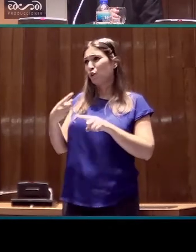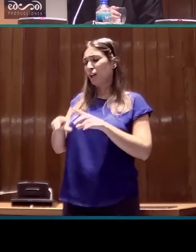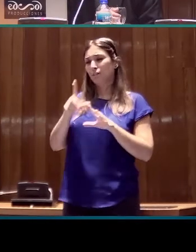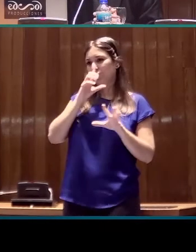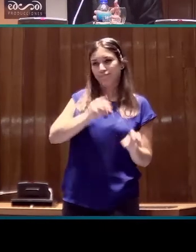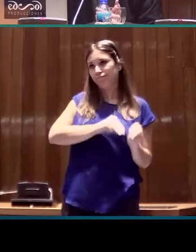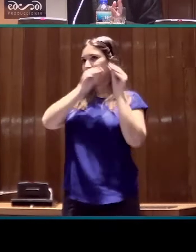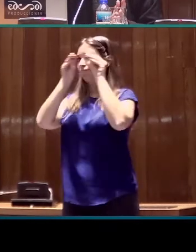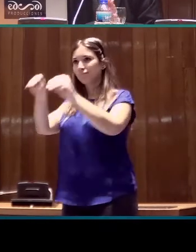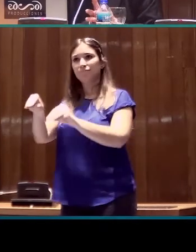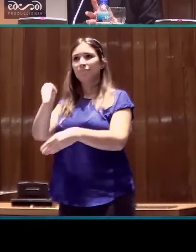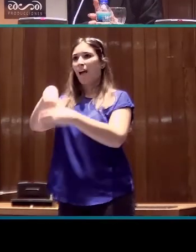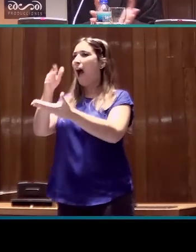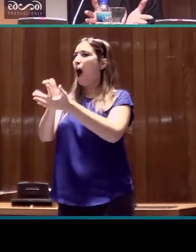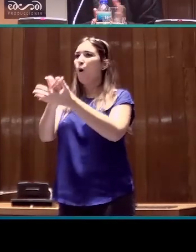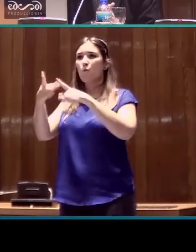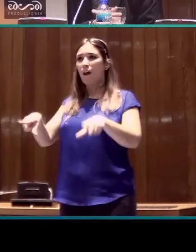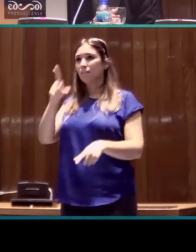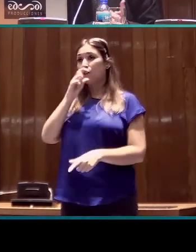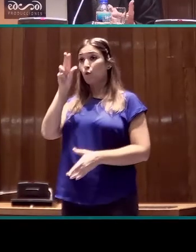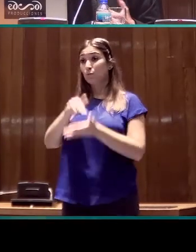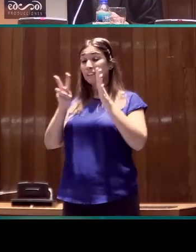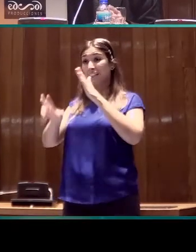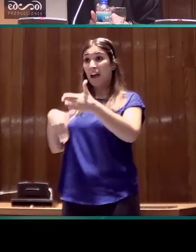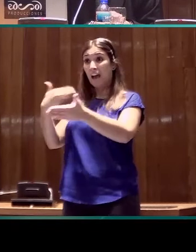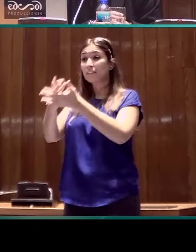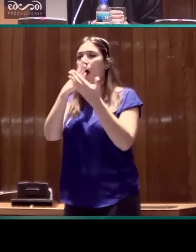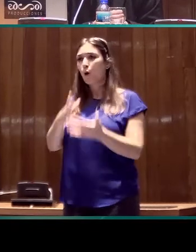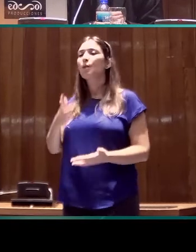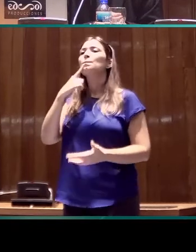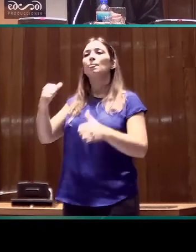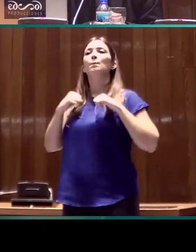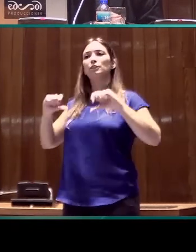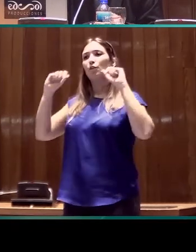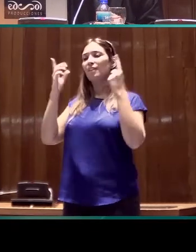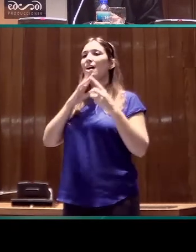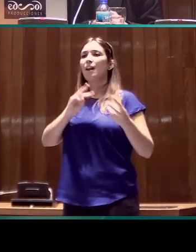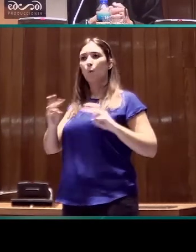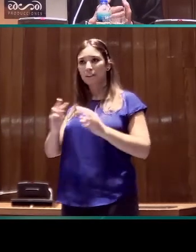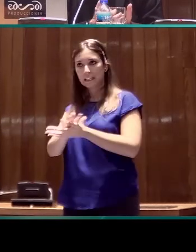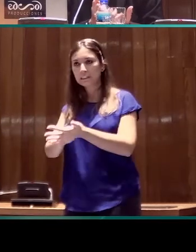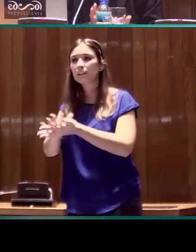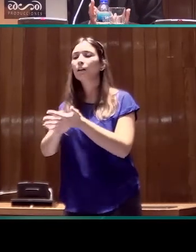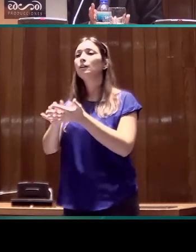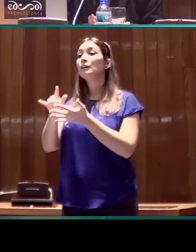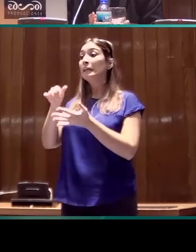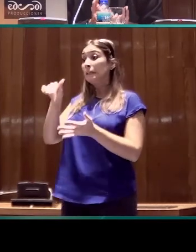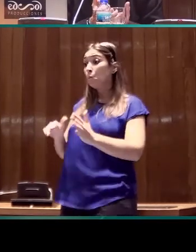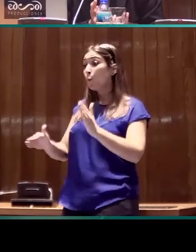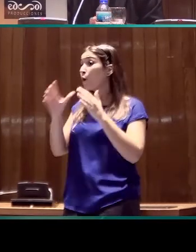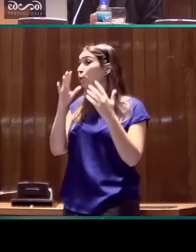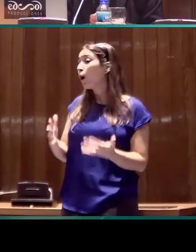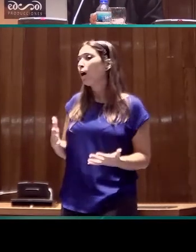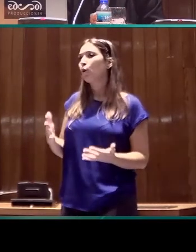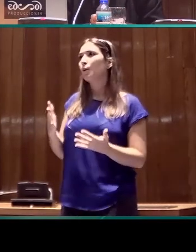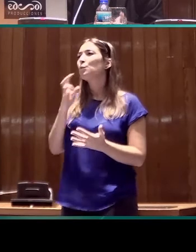y directamente a las aulas. Desde el 2007 tenemos el máster oficial en docencia e interpretación en lenguas de señas. En este momento no